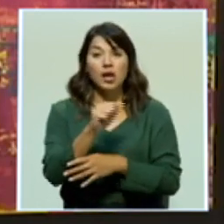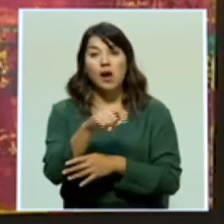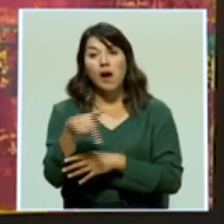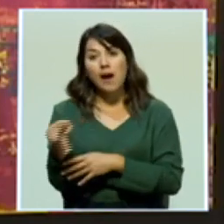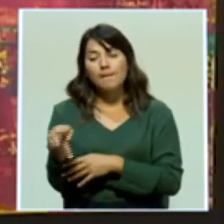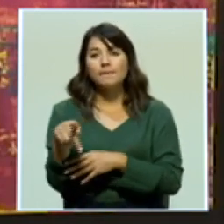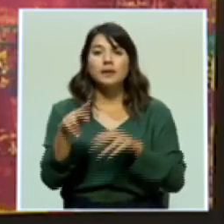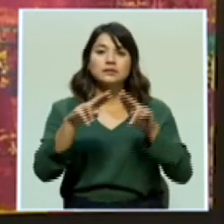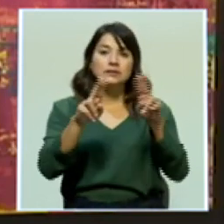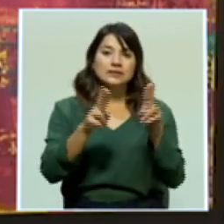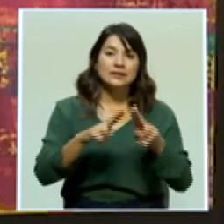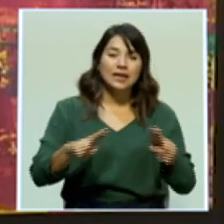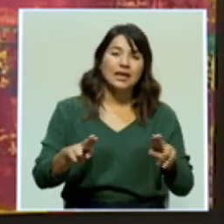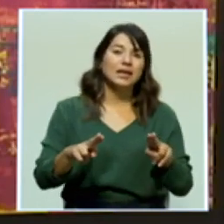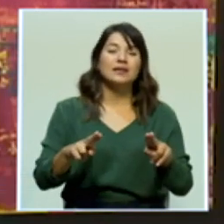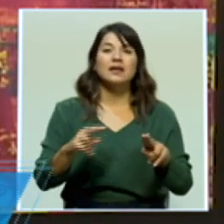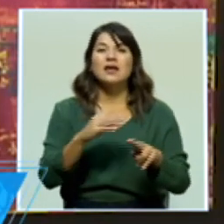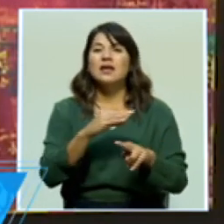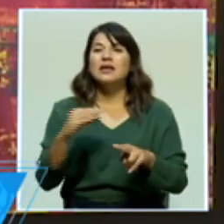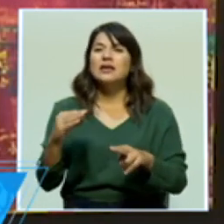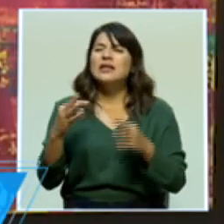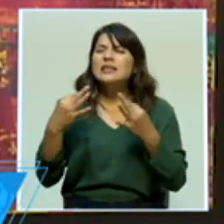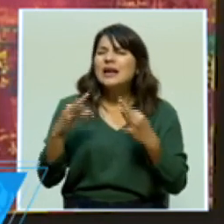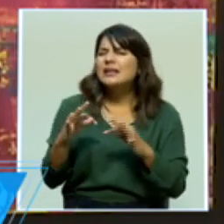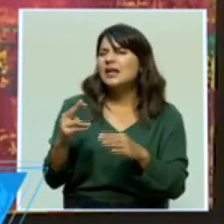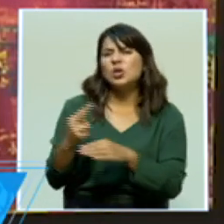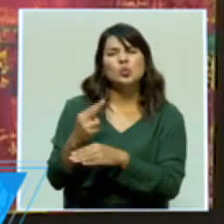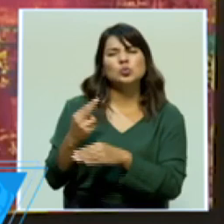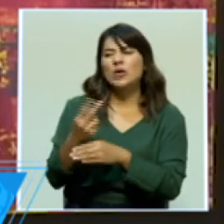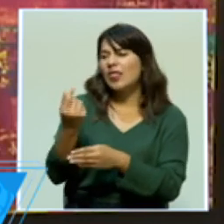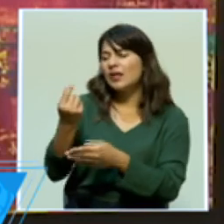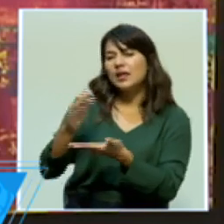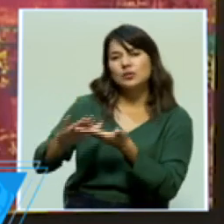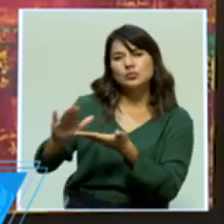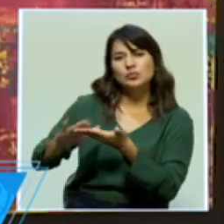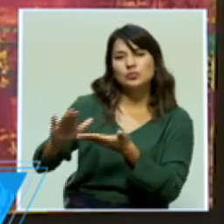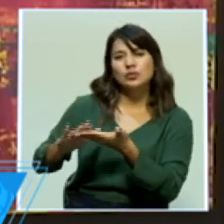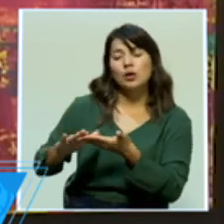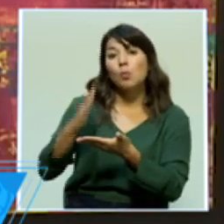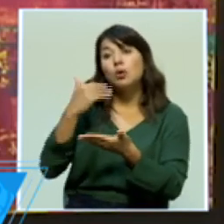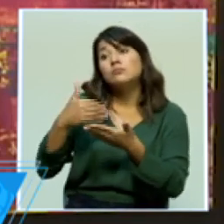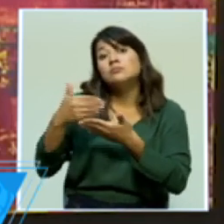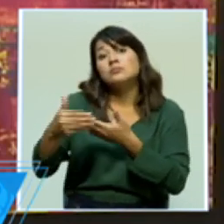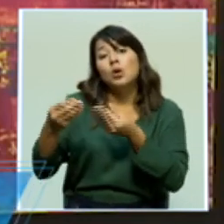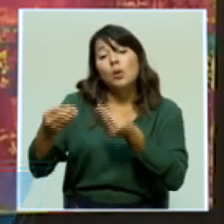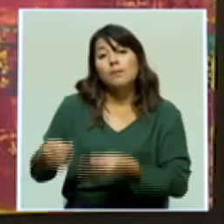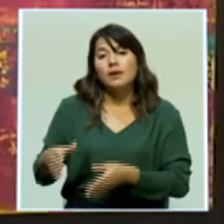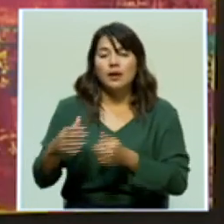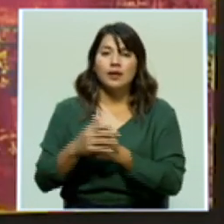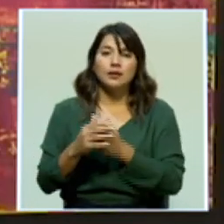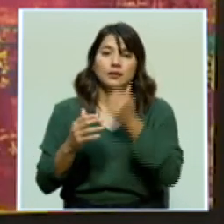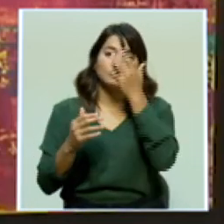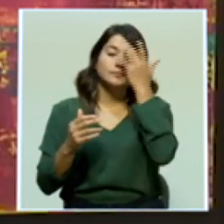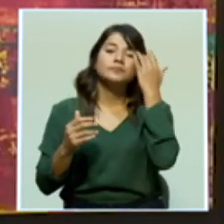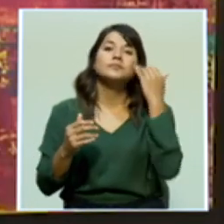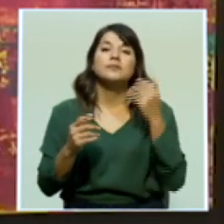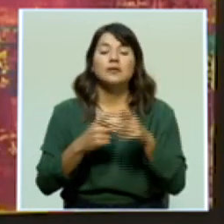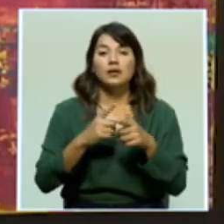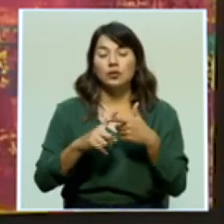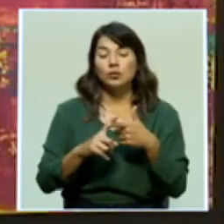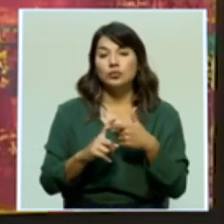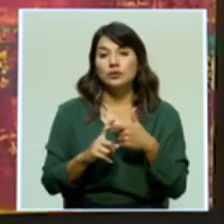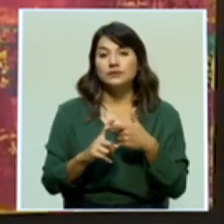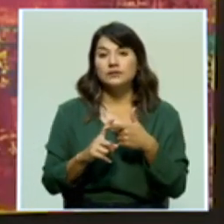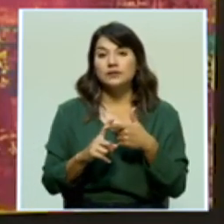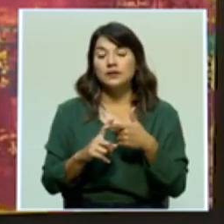con tarjeta y tratar de ostentar lo menos posible el dinero que ya es fruto de su esfuerzo. La otra semana, si todo sale bien a nivel nacional,